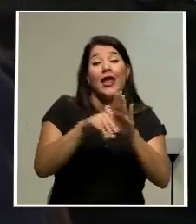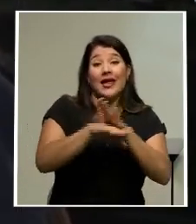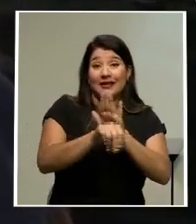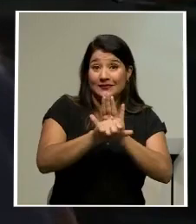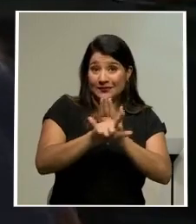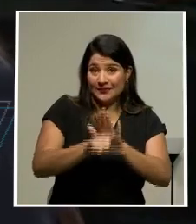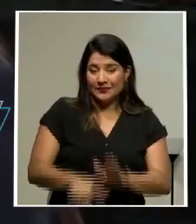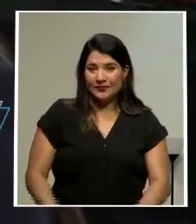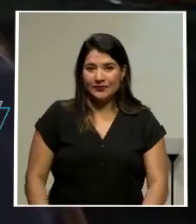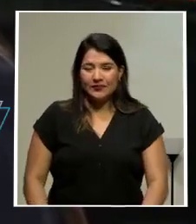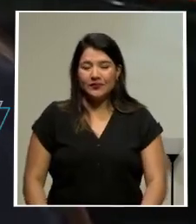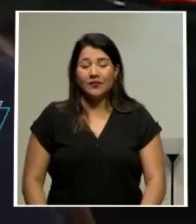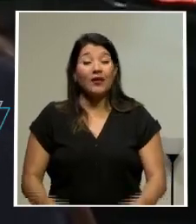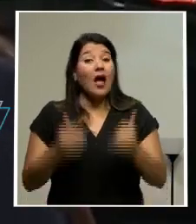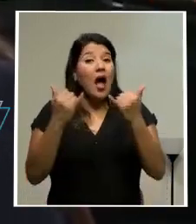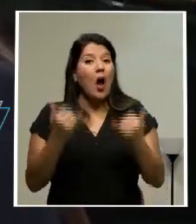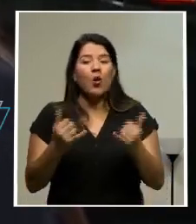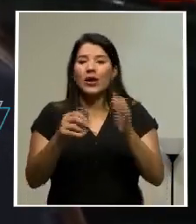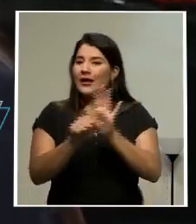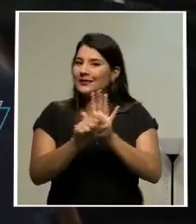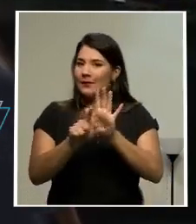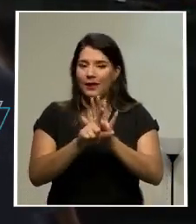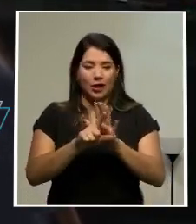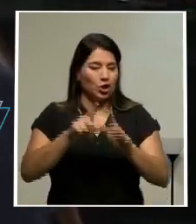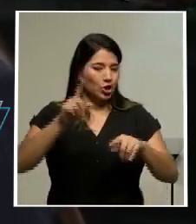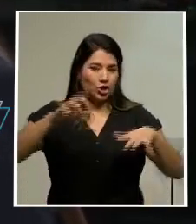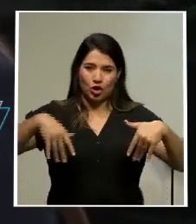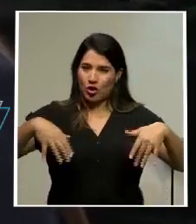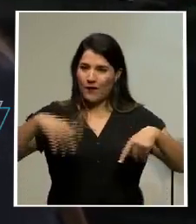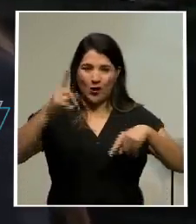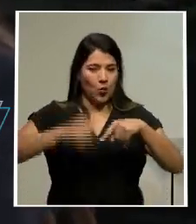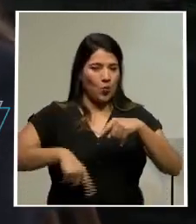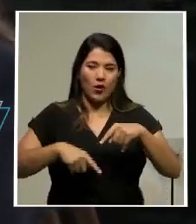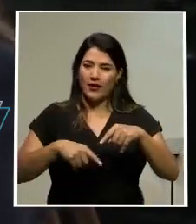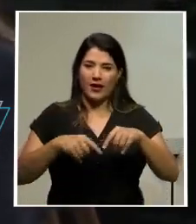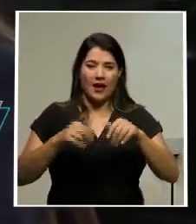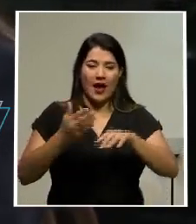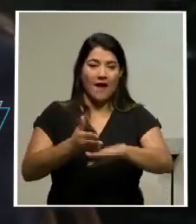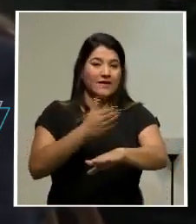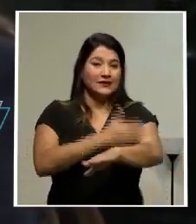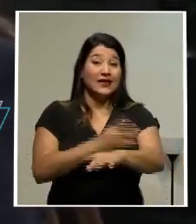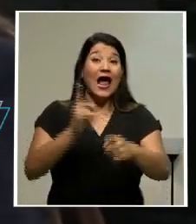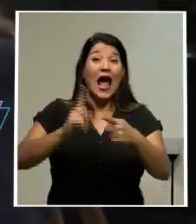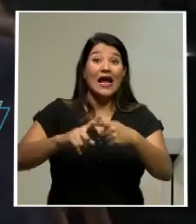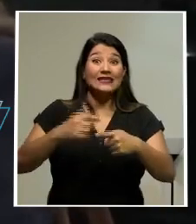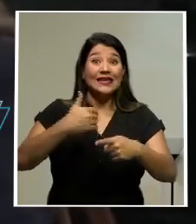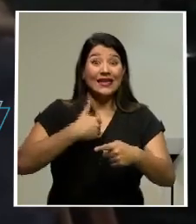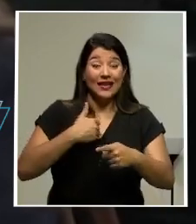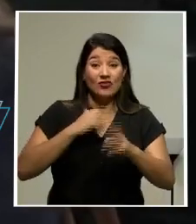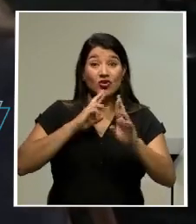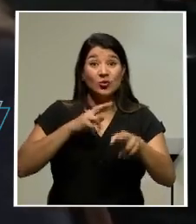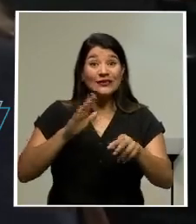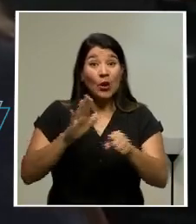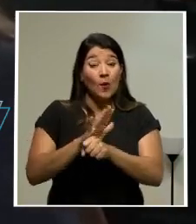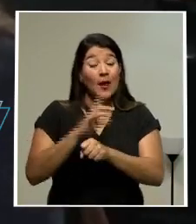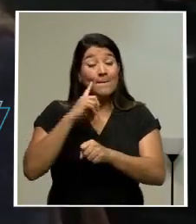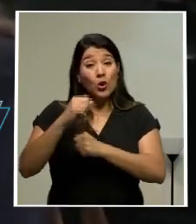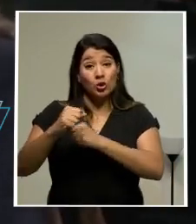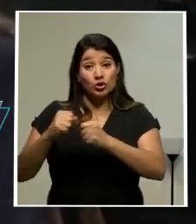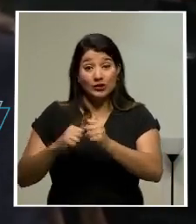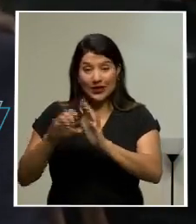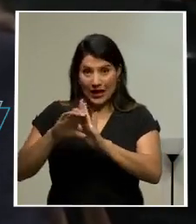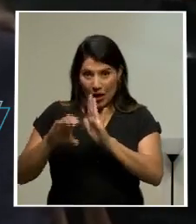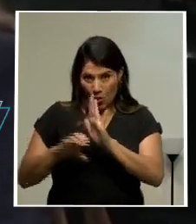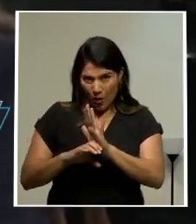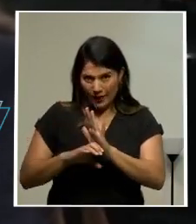puede continuar ese procedimiento hasta tener esa sentencia integral o fallo integral. De hecho, el reglamento es muy claro en hablar de